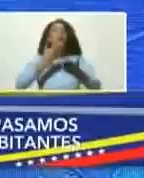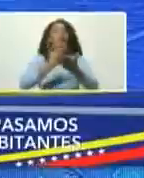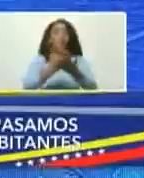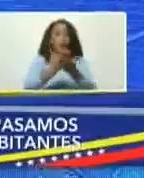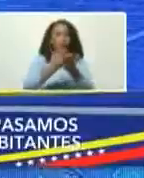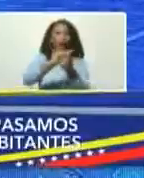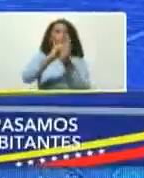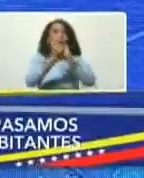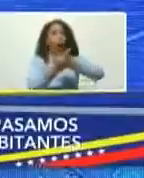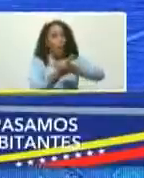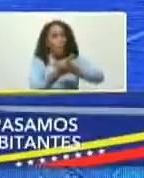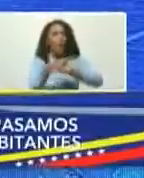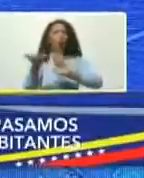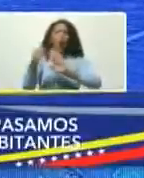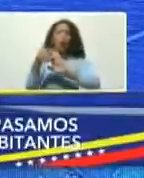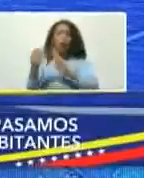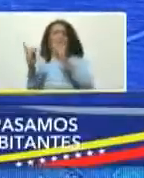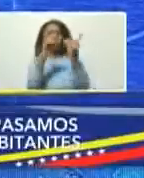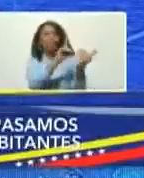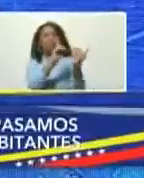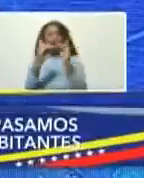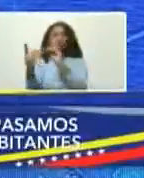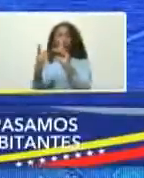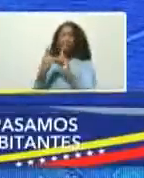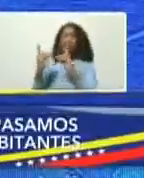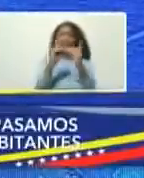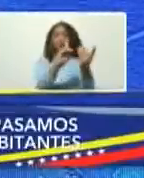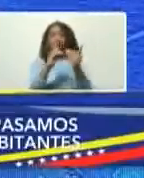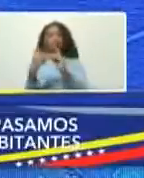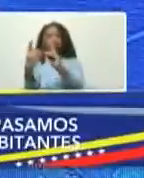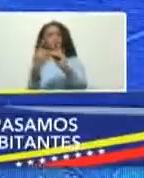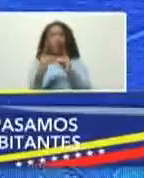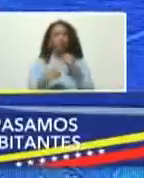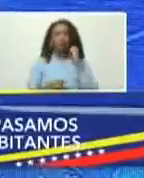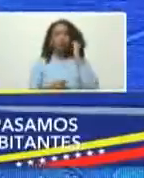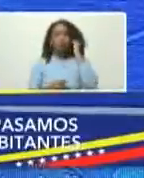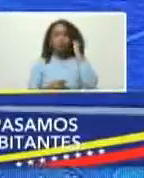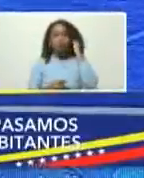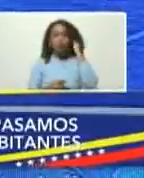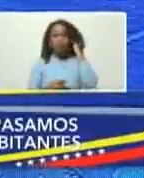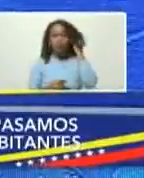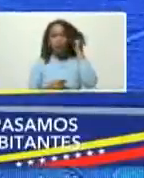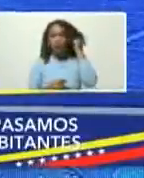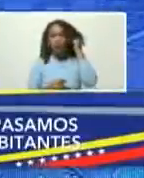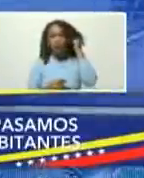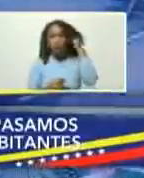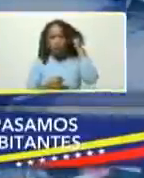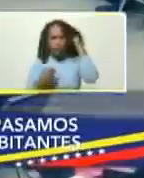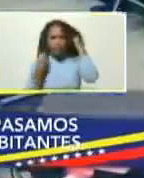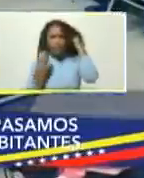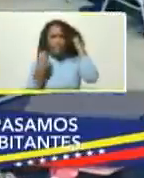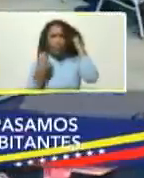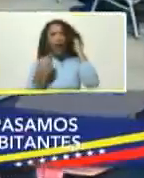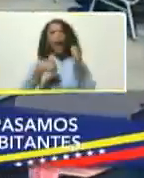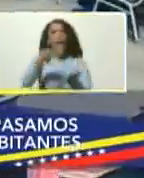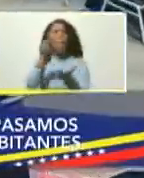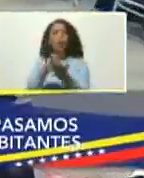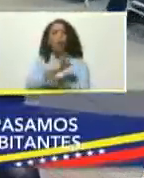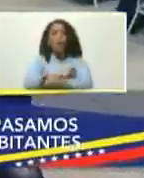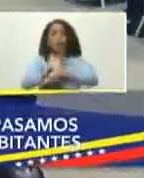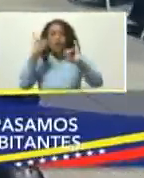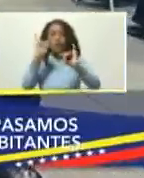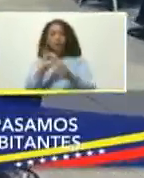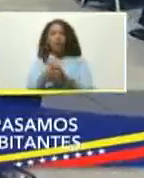modificaciones, contradicciones, agregados, para su aprobación final, y que a la vez